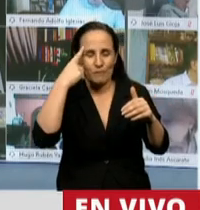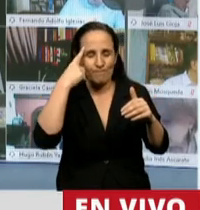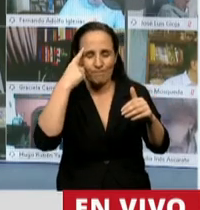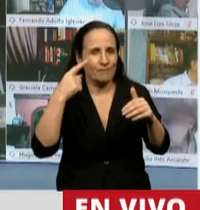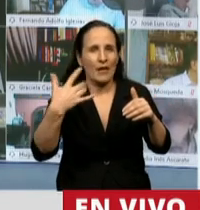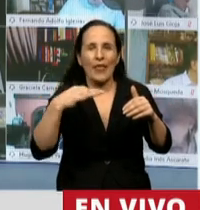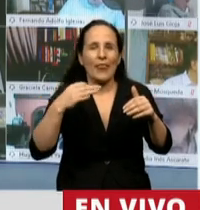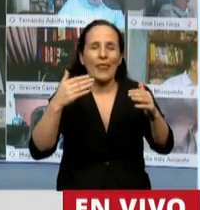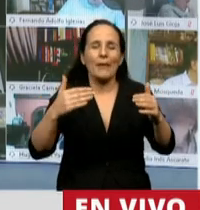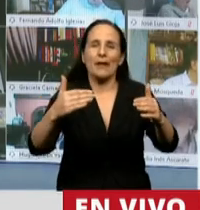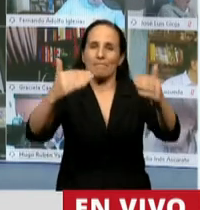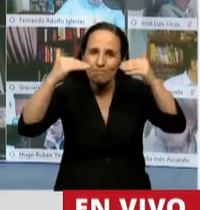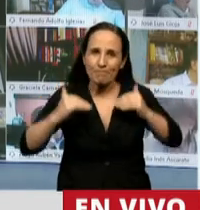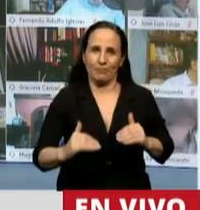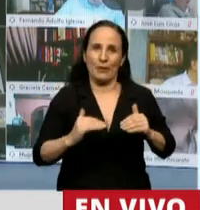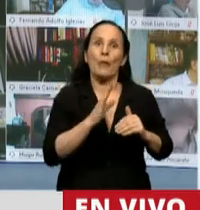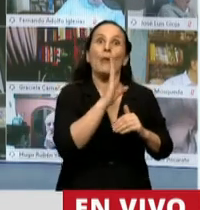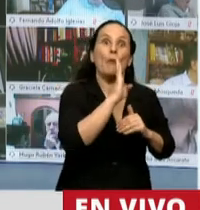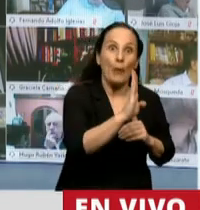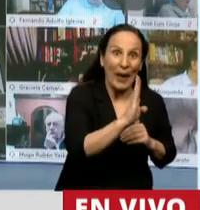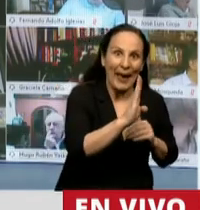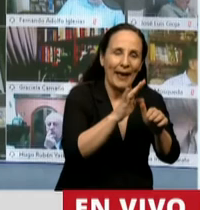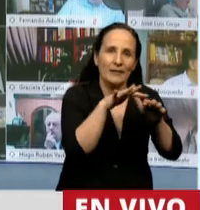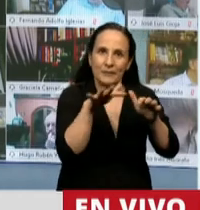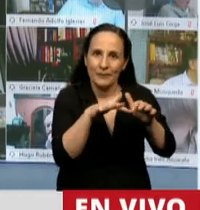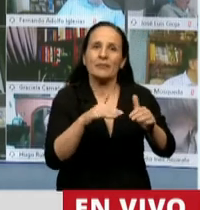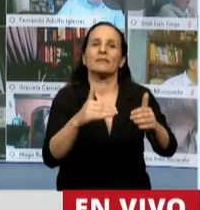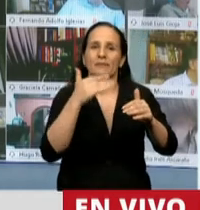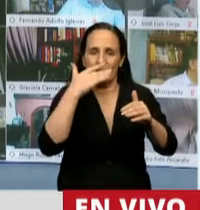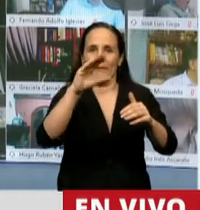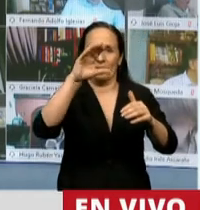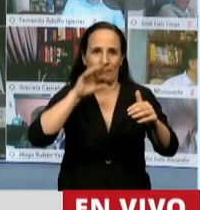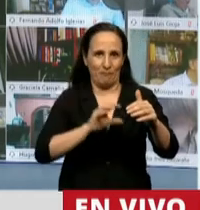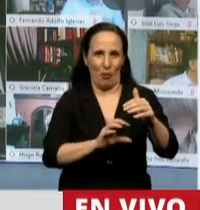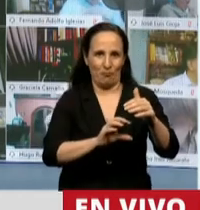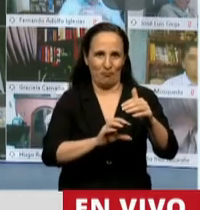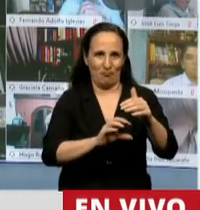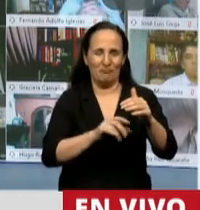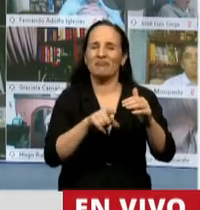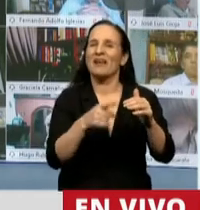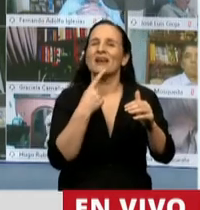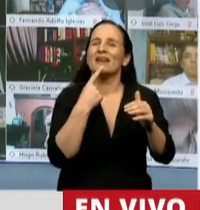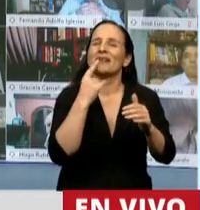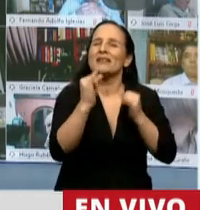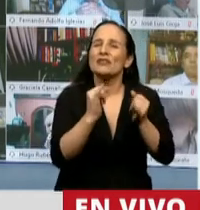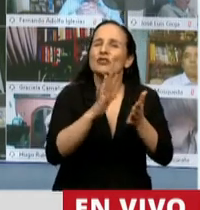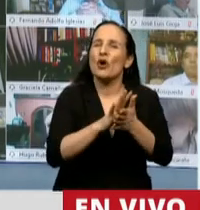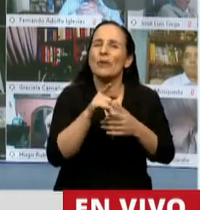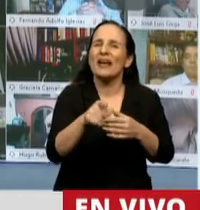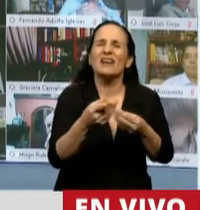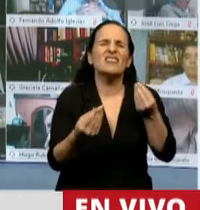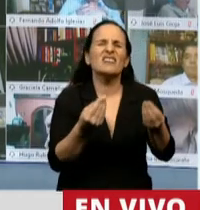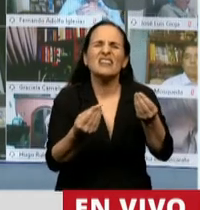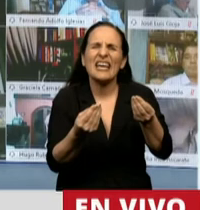continuación del inciso B porque habla de cuando define a qué se considera